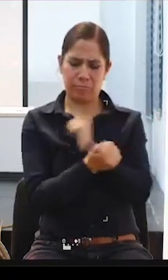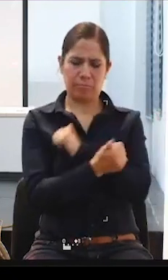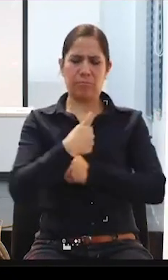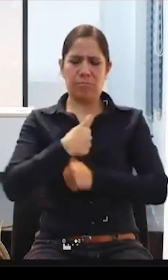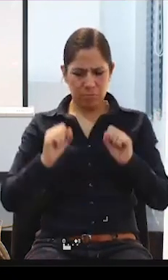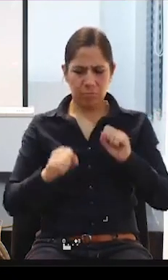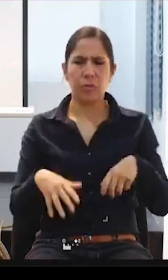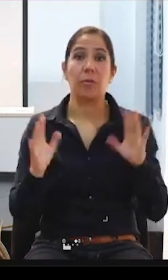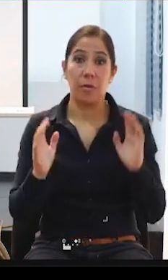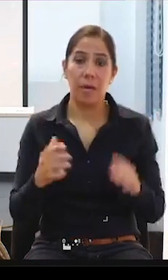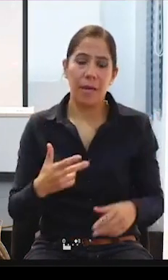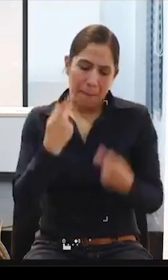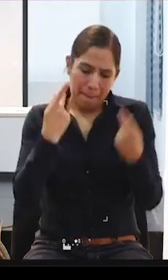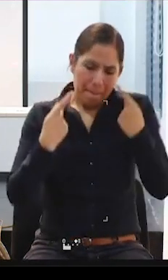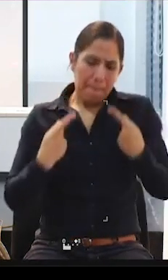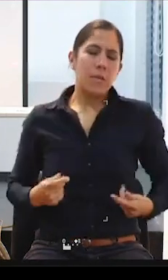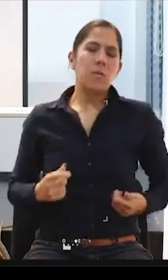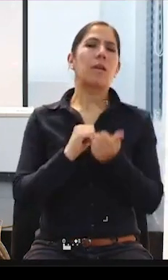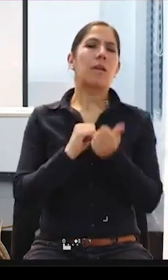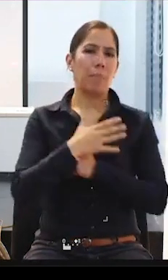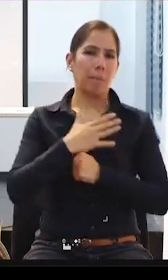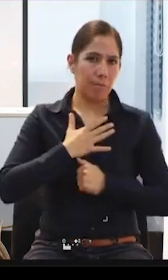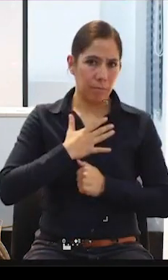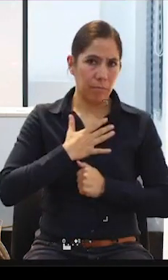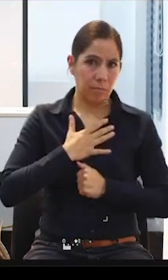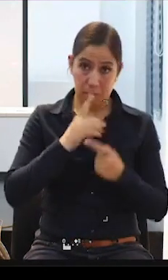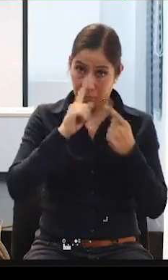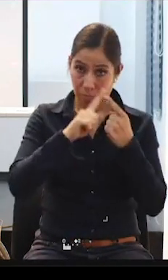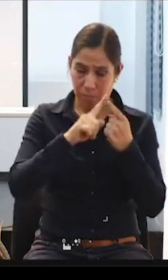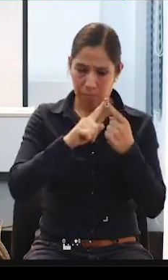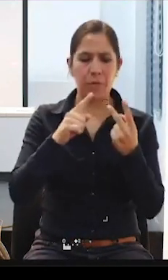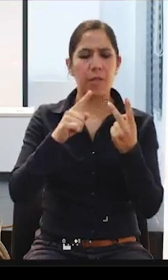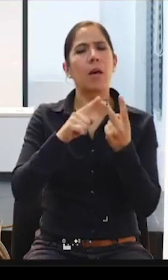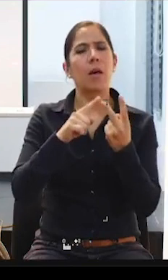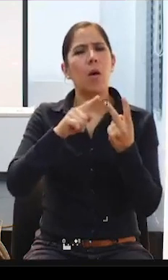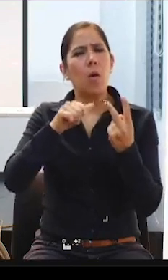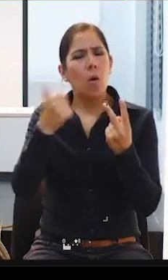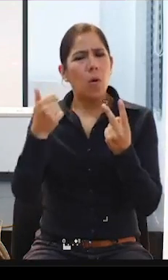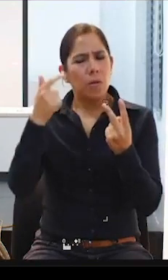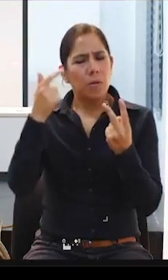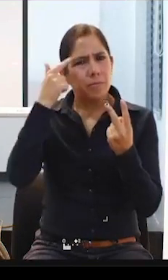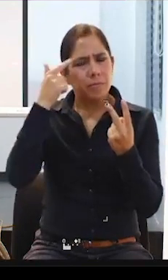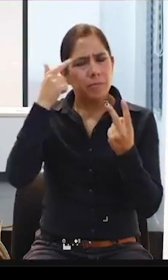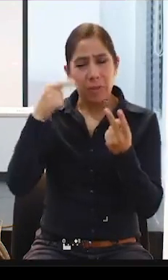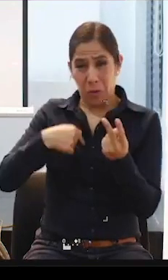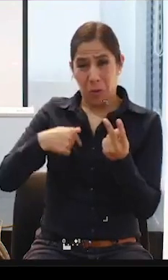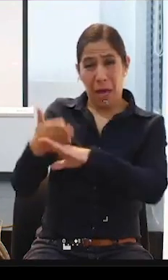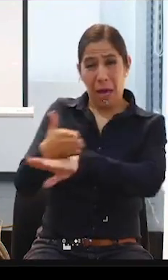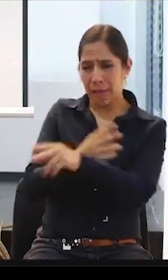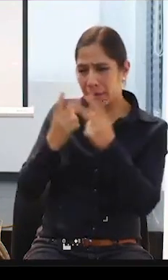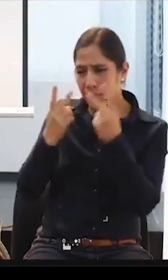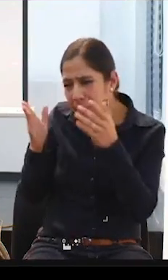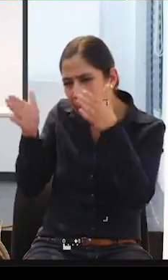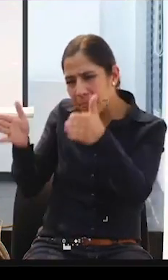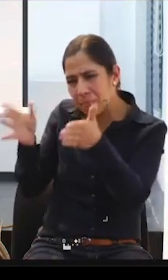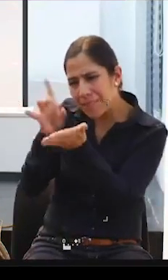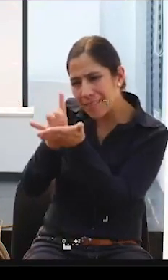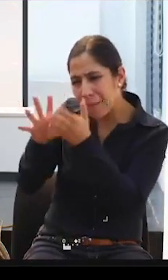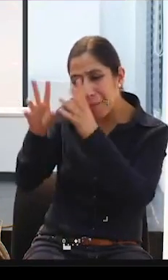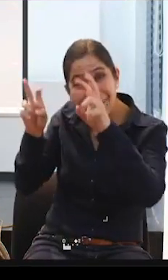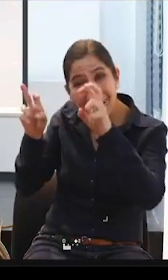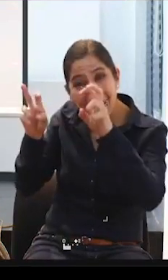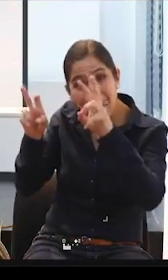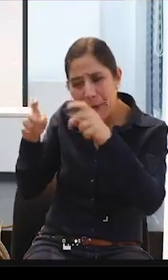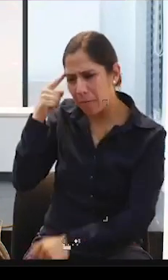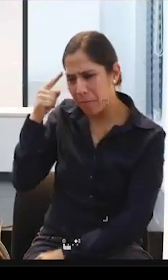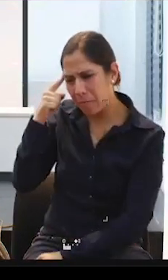lado, a nivel personal. Por otro lado, ha cambiado mi percepción de la discapacidad, ¿no? Personas con discapacidad muy